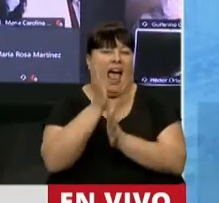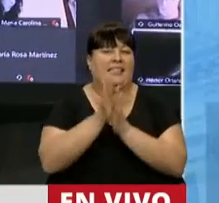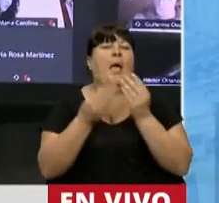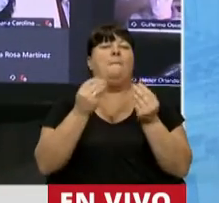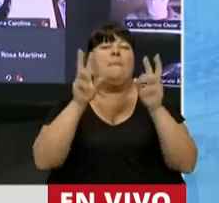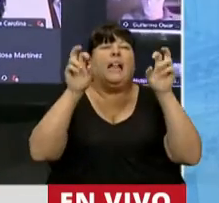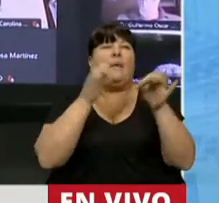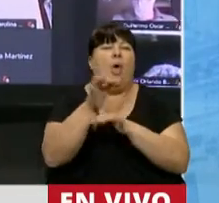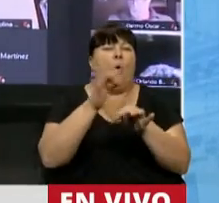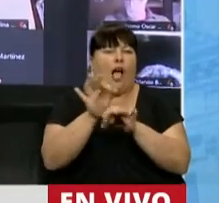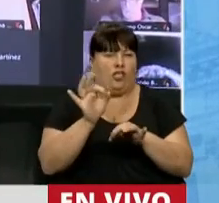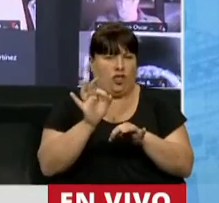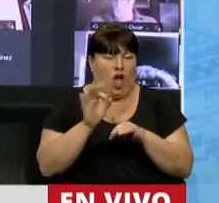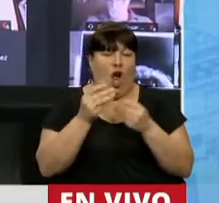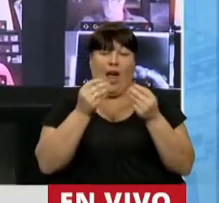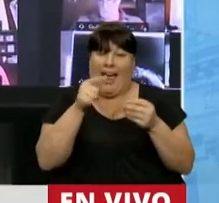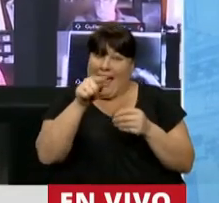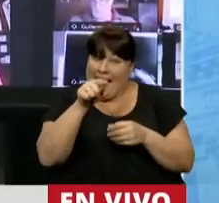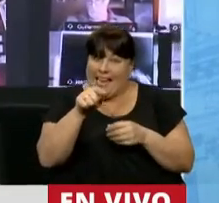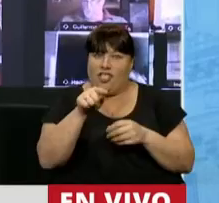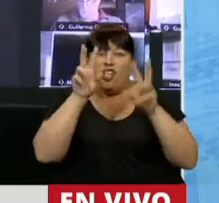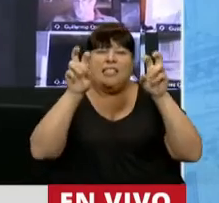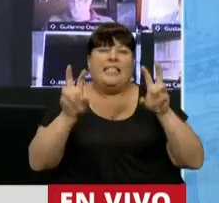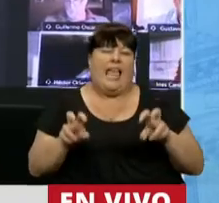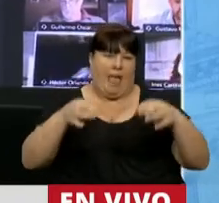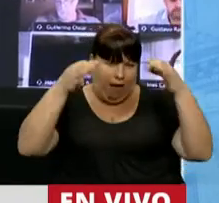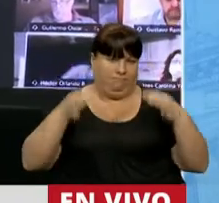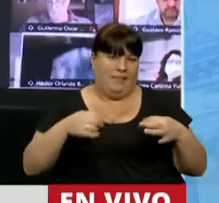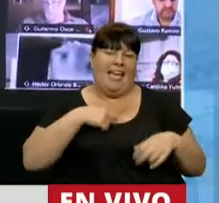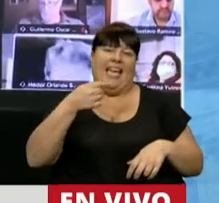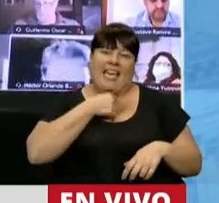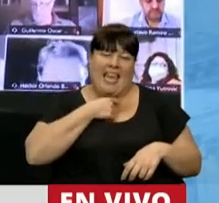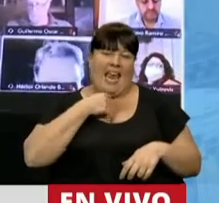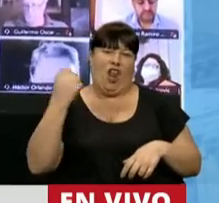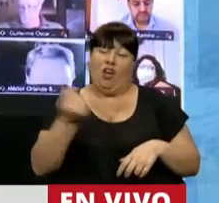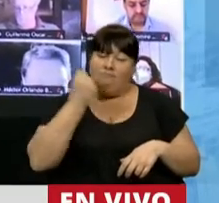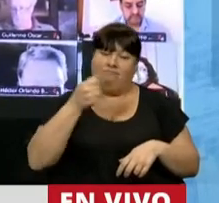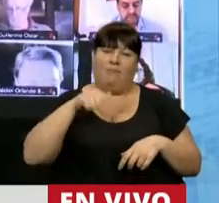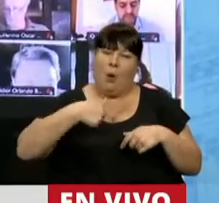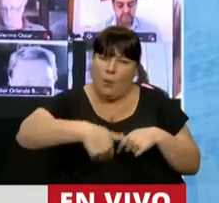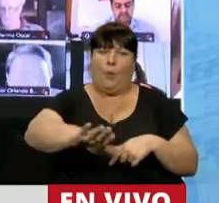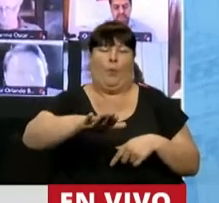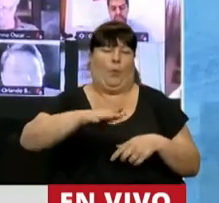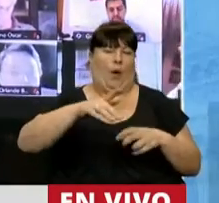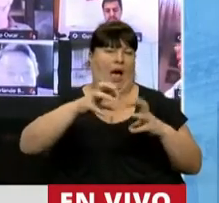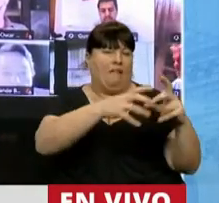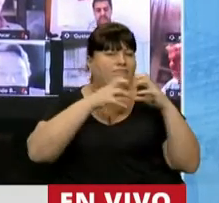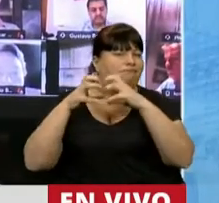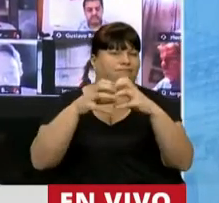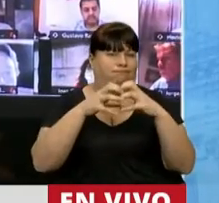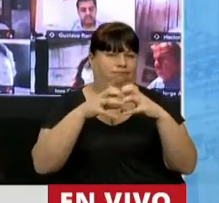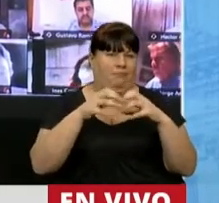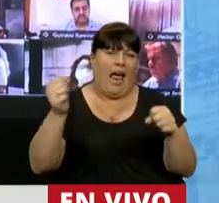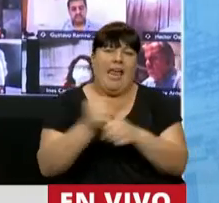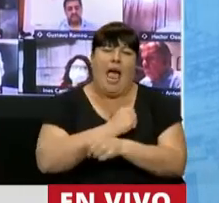plataformas educativas. Porque esos eran los temas que queríamos y que queremos y que vamos a discutir